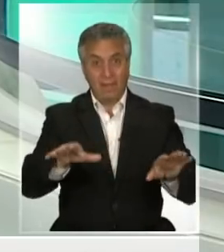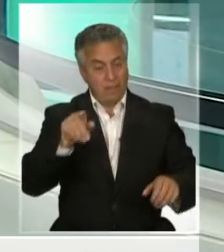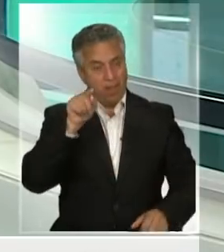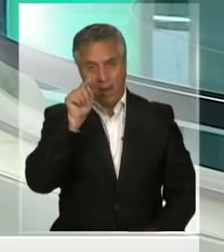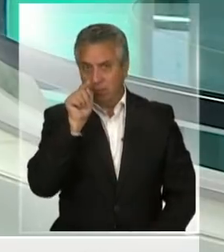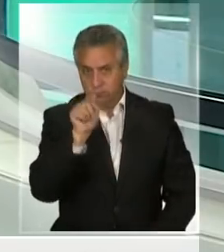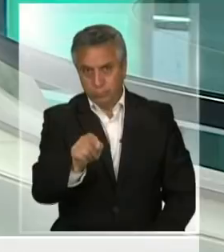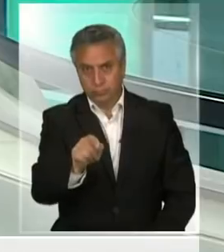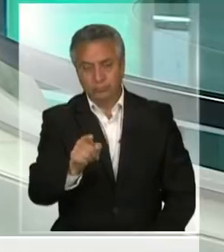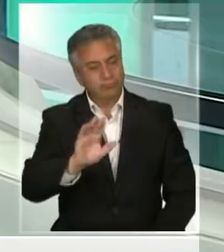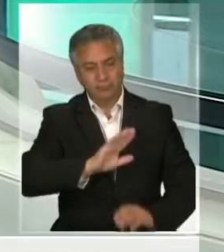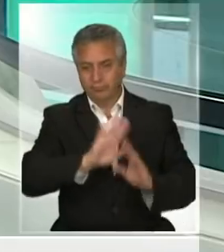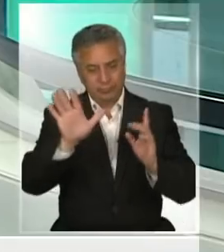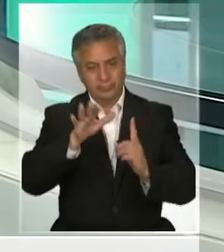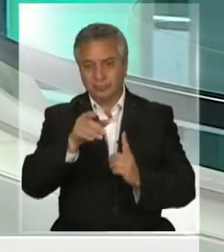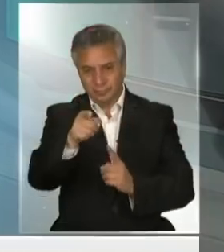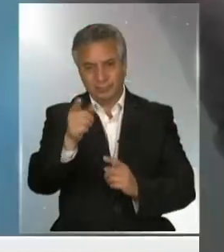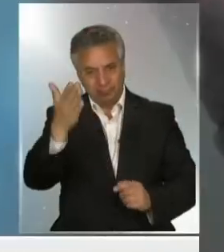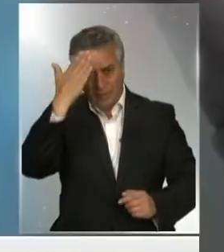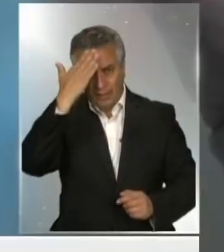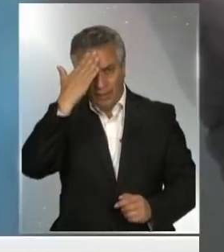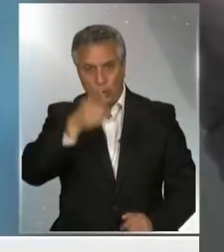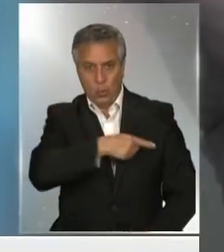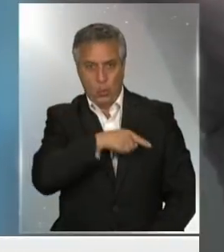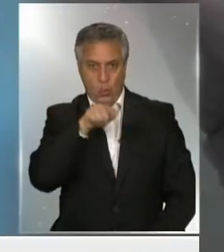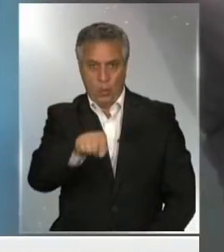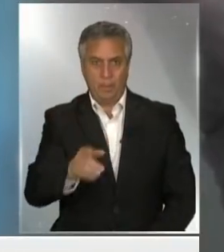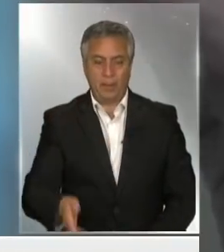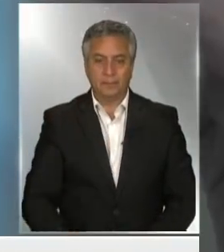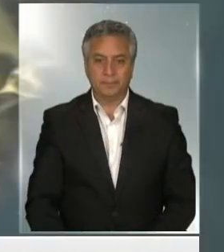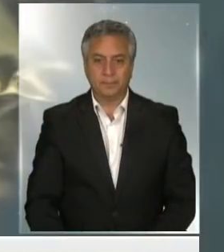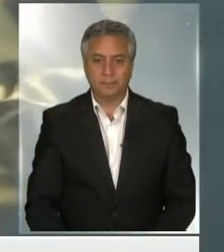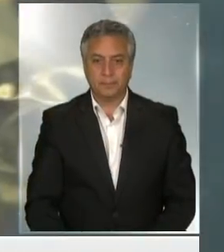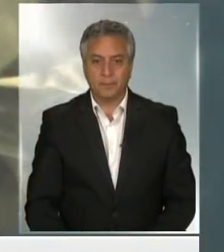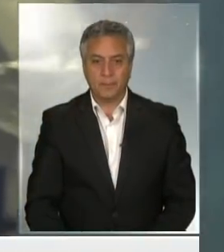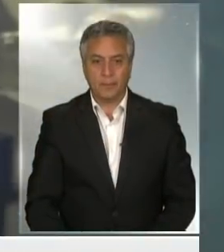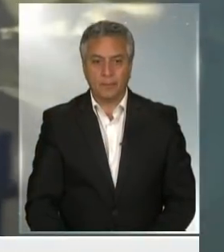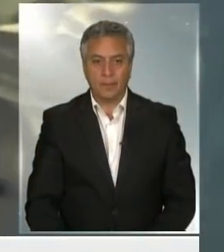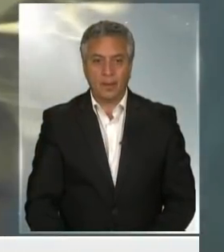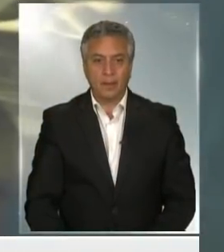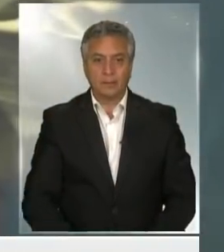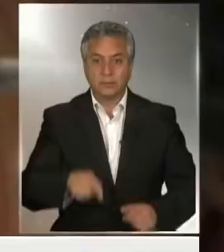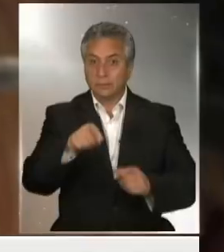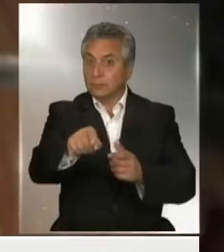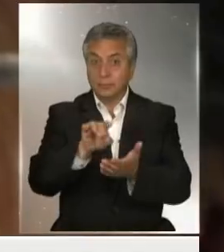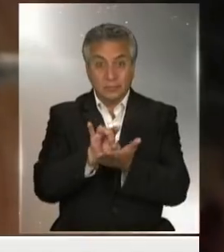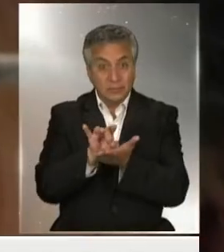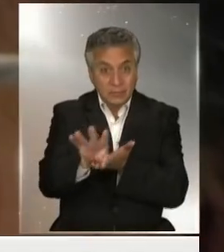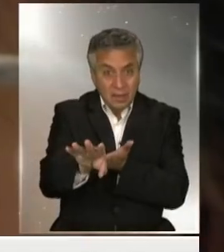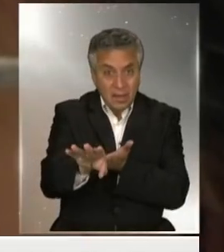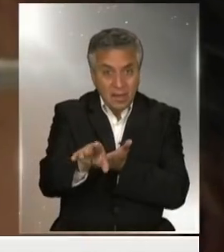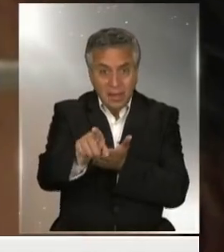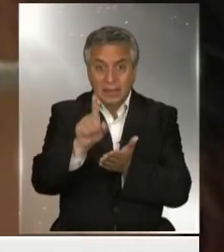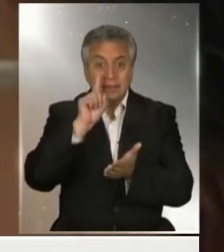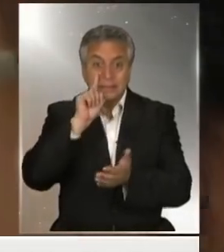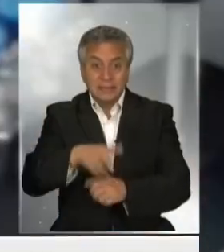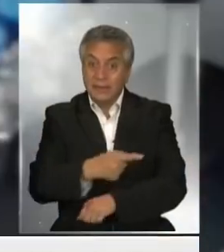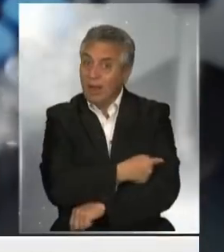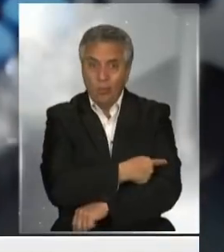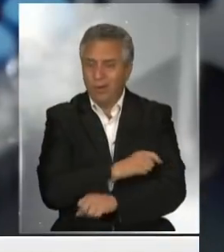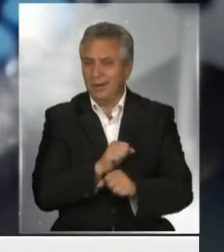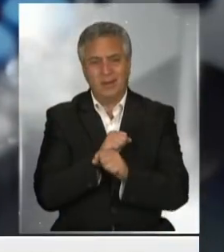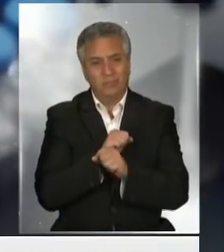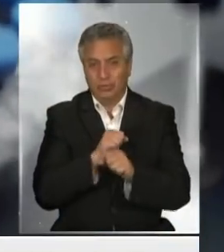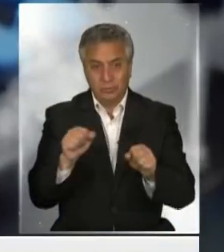una de las principales causas. Aquí está la clave, no se derrota el coronavirus sin vacuna y la carrera por